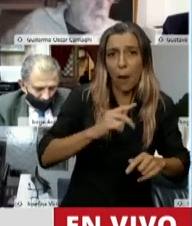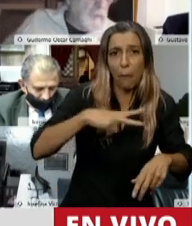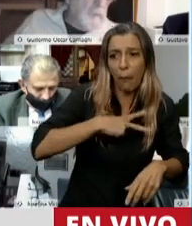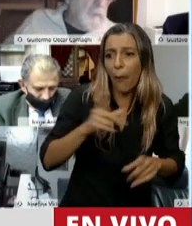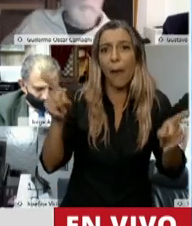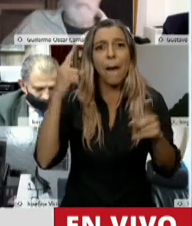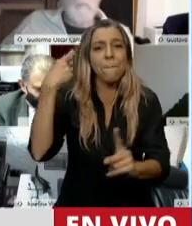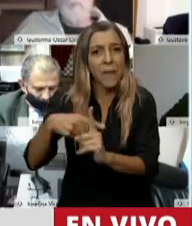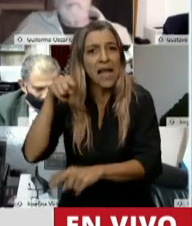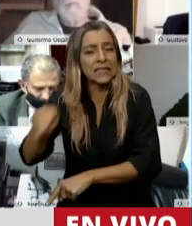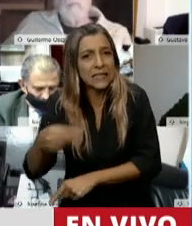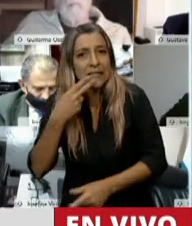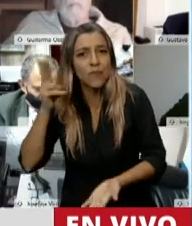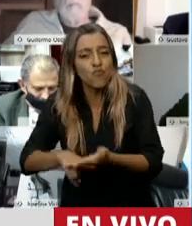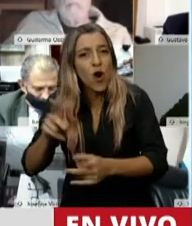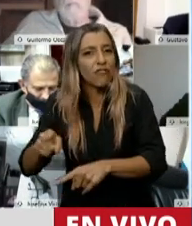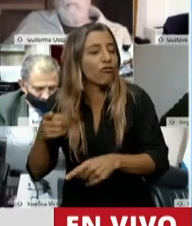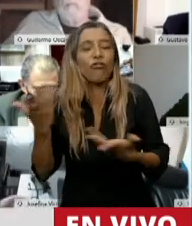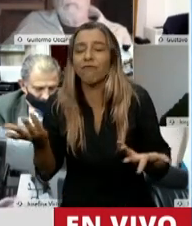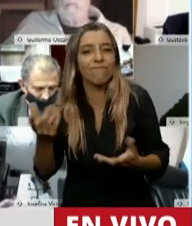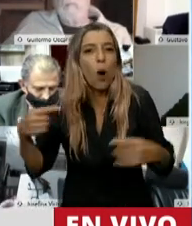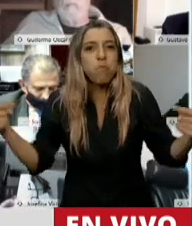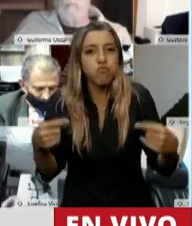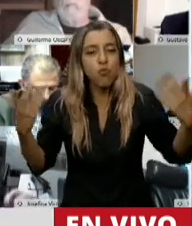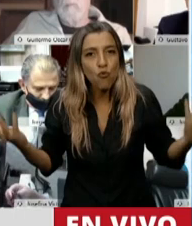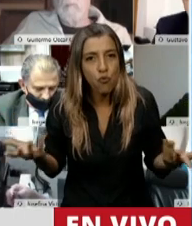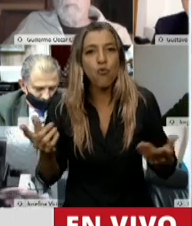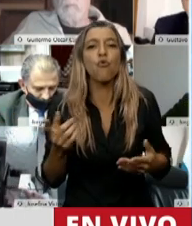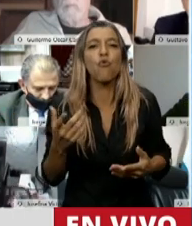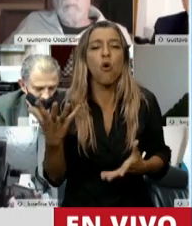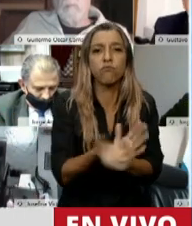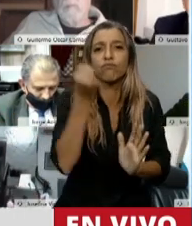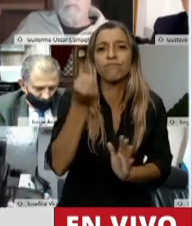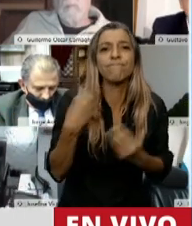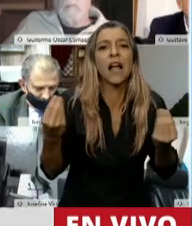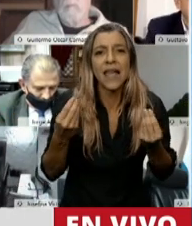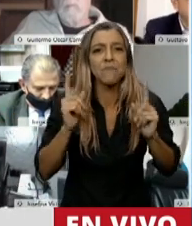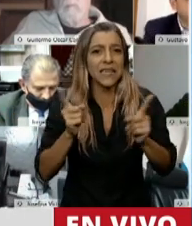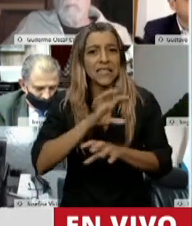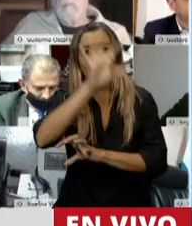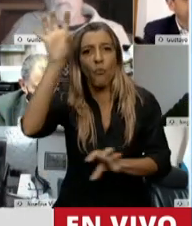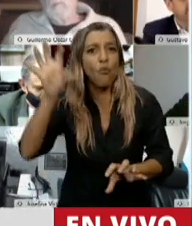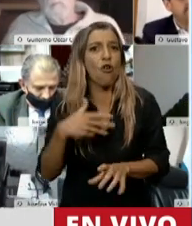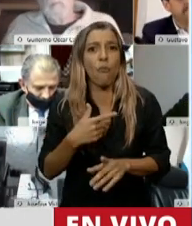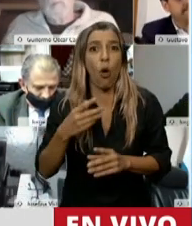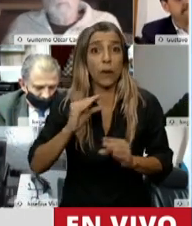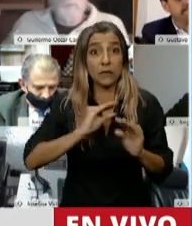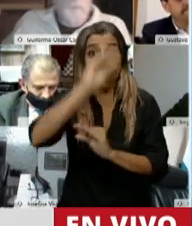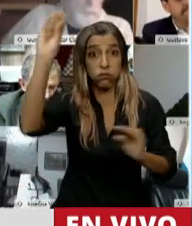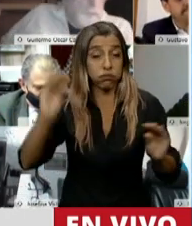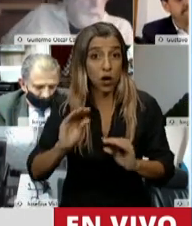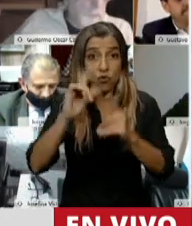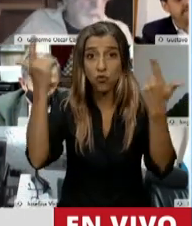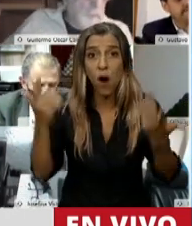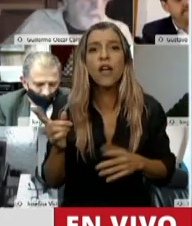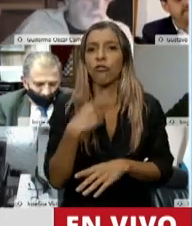porque no es participable y ahí es donde nosotros exigimos que se cumple el artículo 75, inciso tercero de la Constitución y se vote